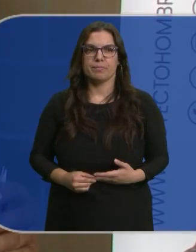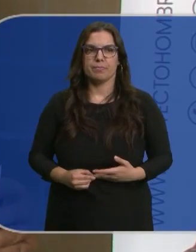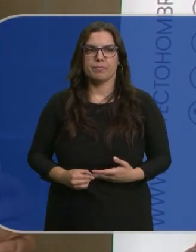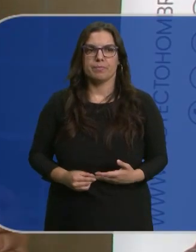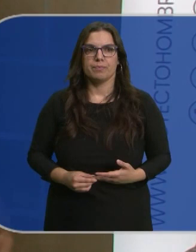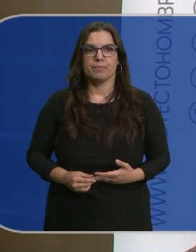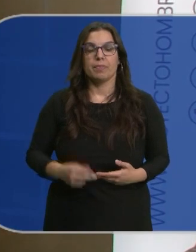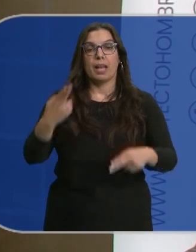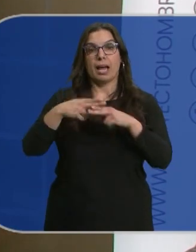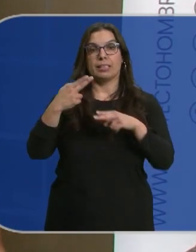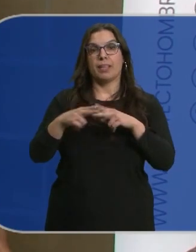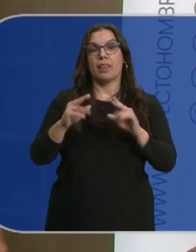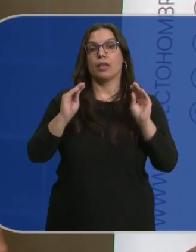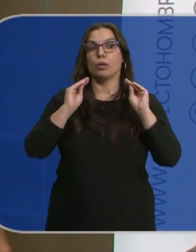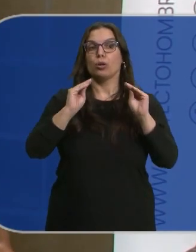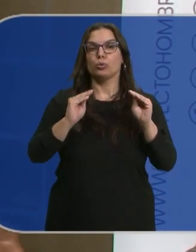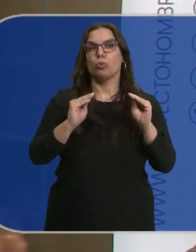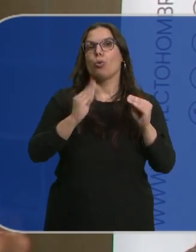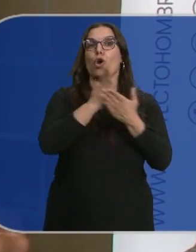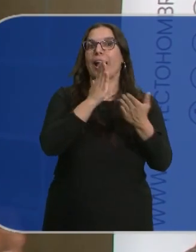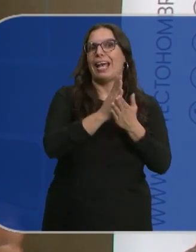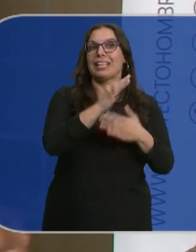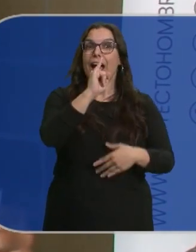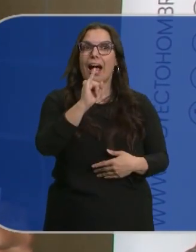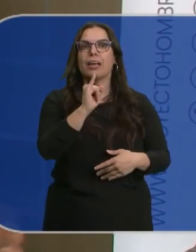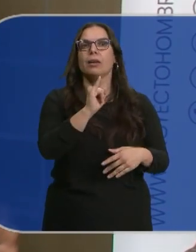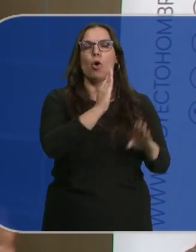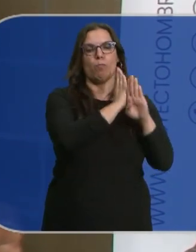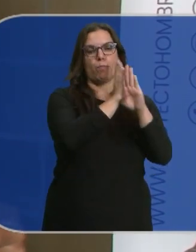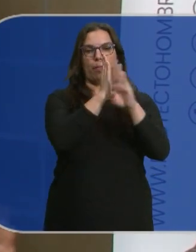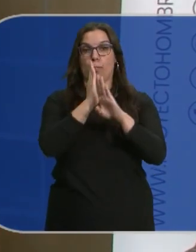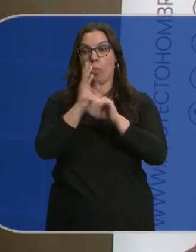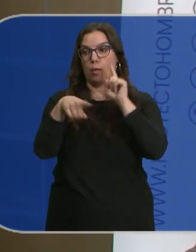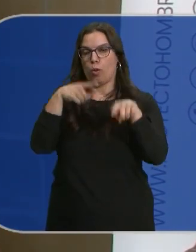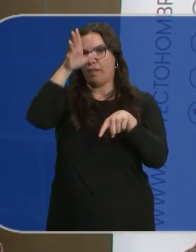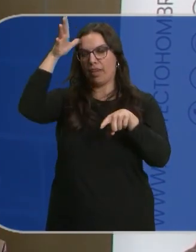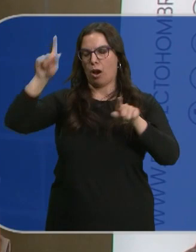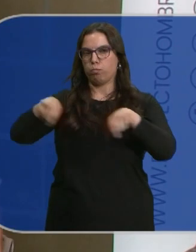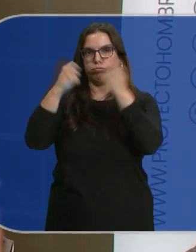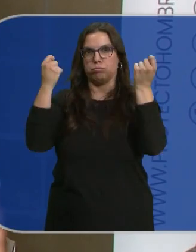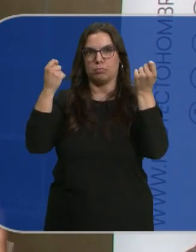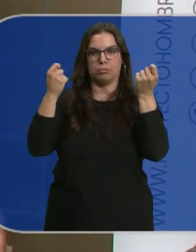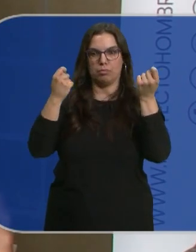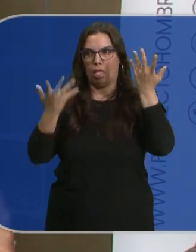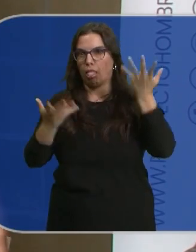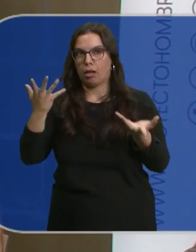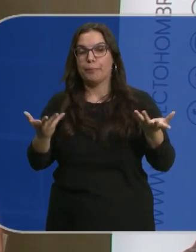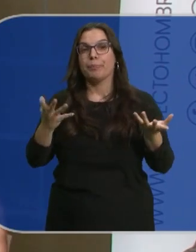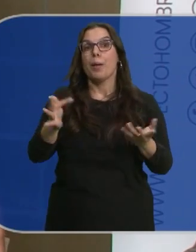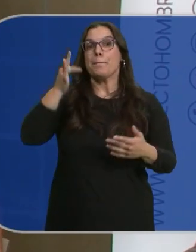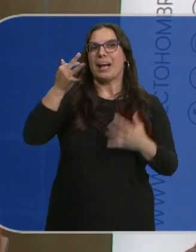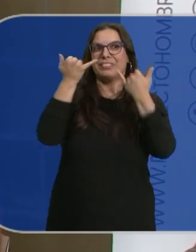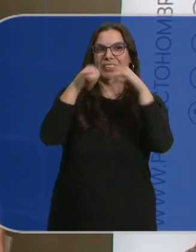Sus actividades extraescolares van a tener una rutina que en verano se desorienta, se desestructura. Eso, unido a